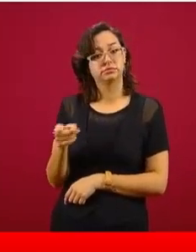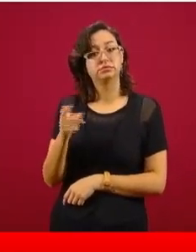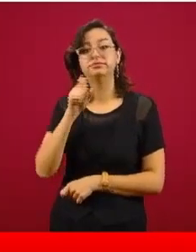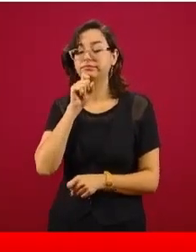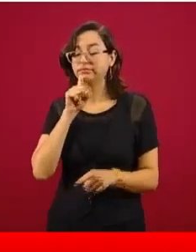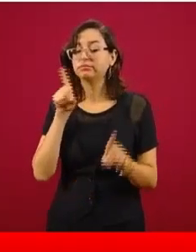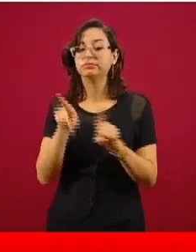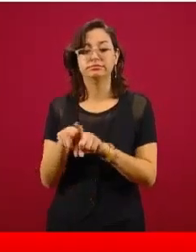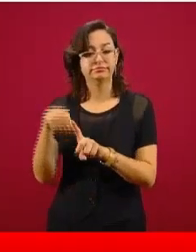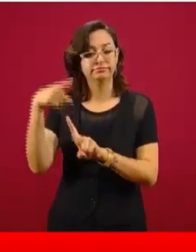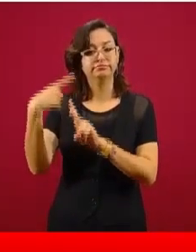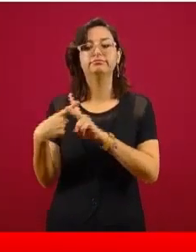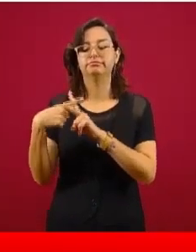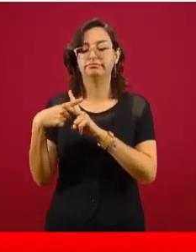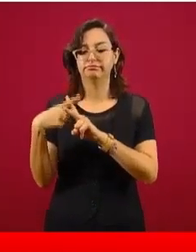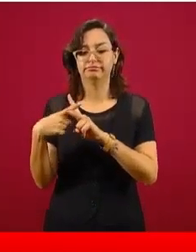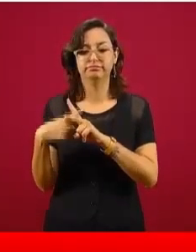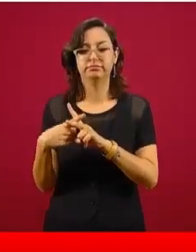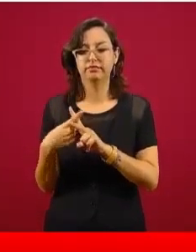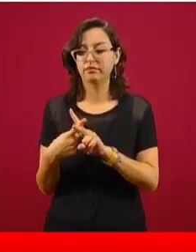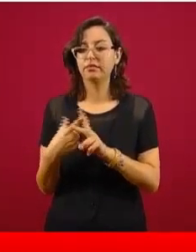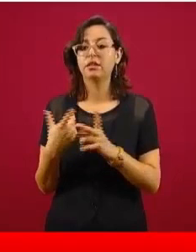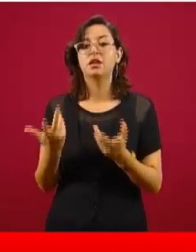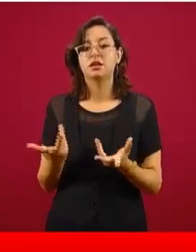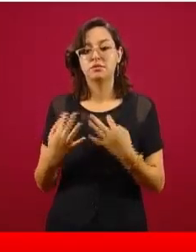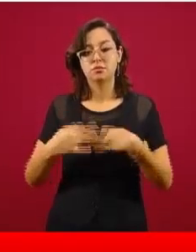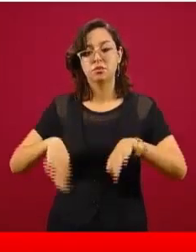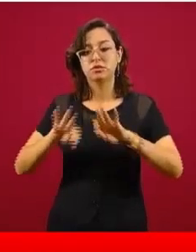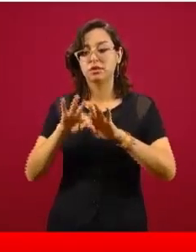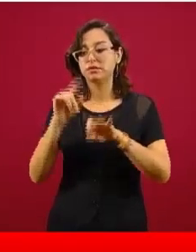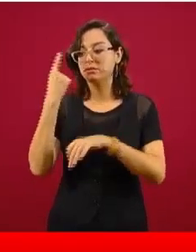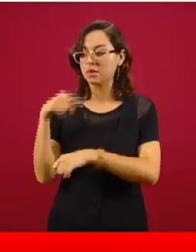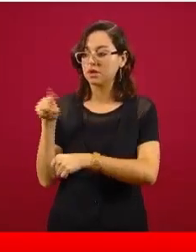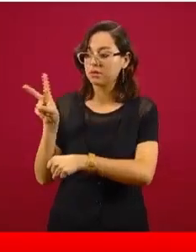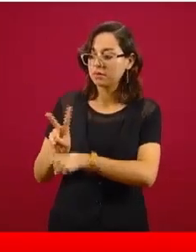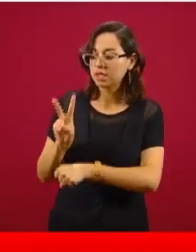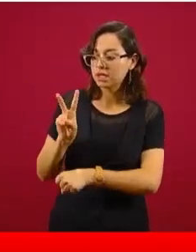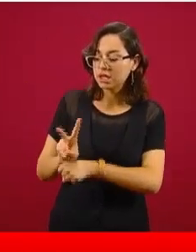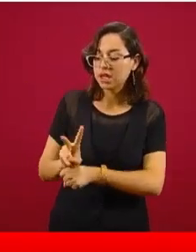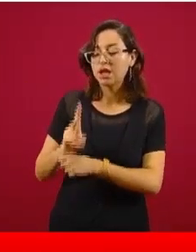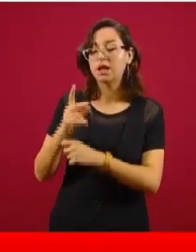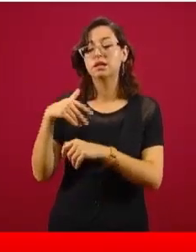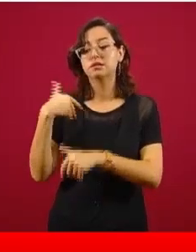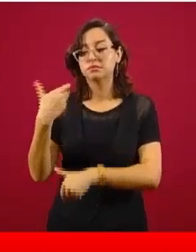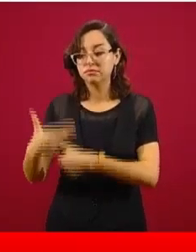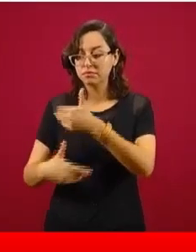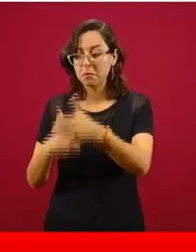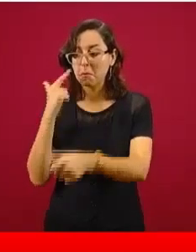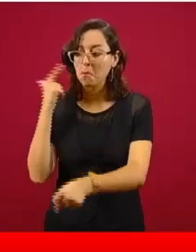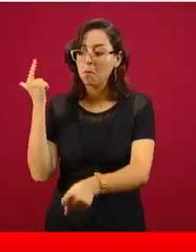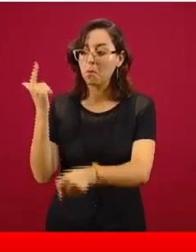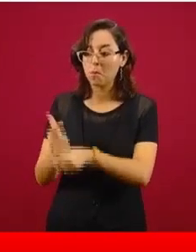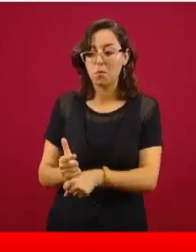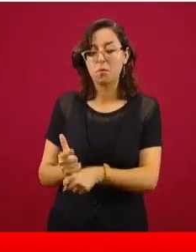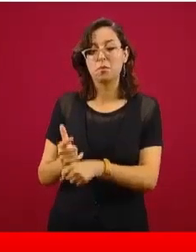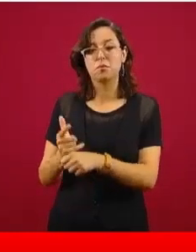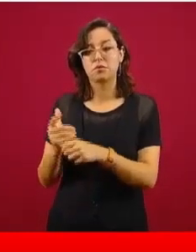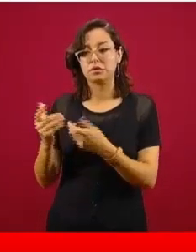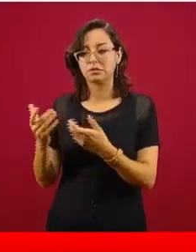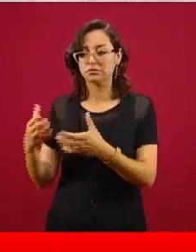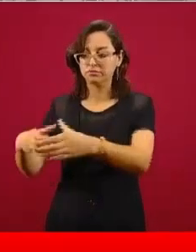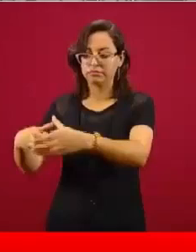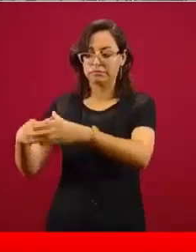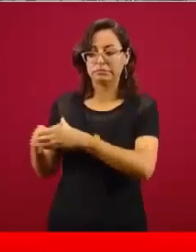establecer las acciones de salud pública, tanto de monitoreo como en su momento de detección y contención.